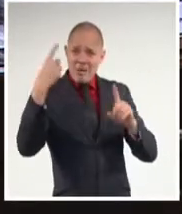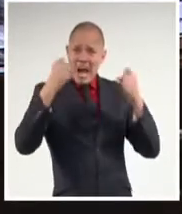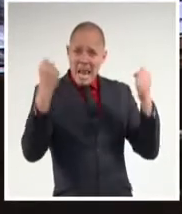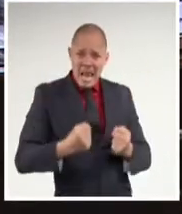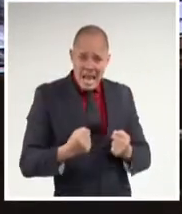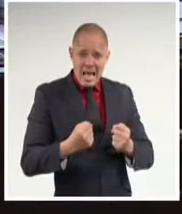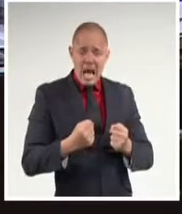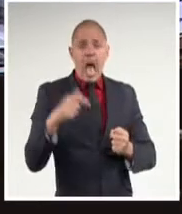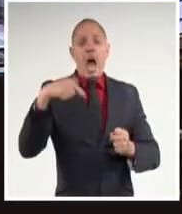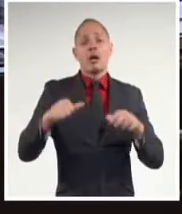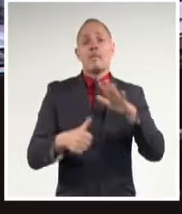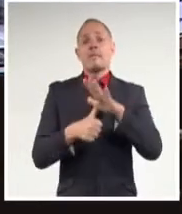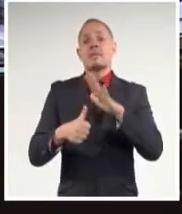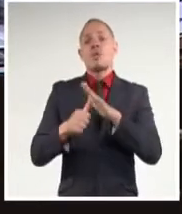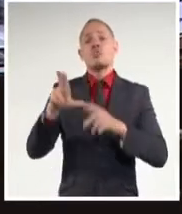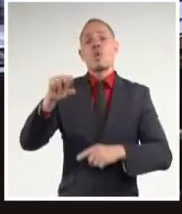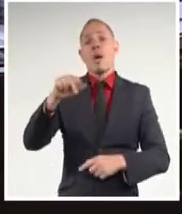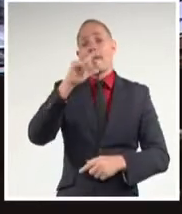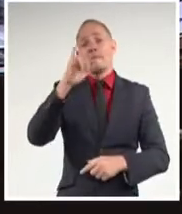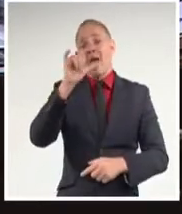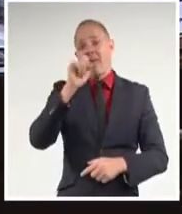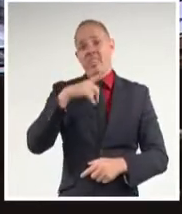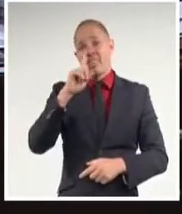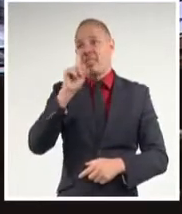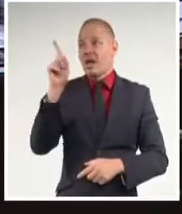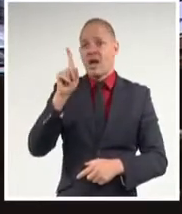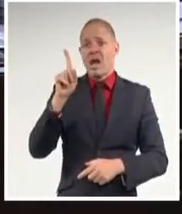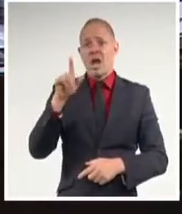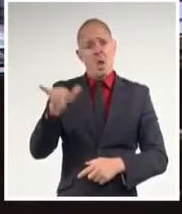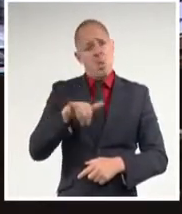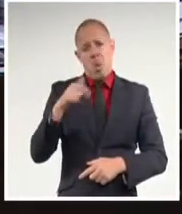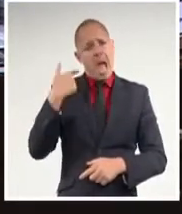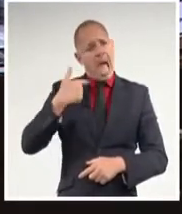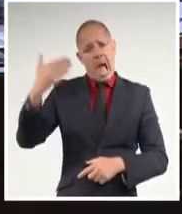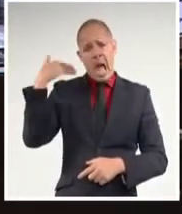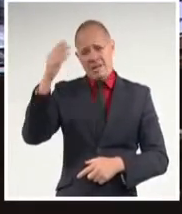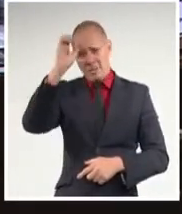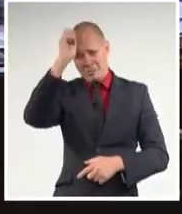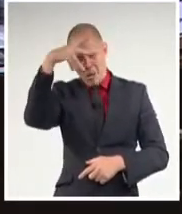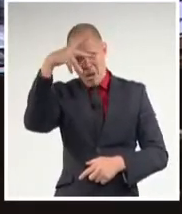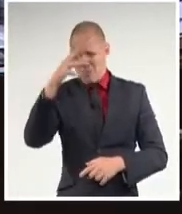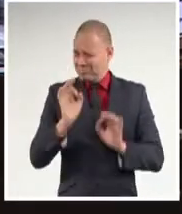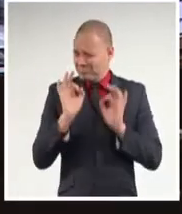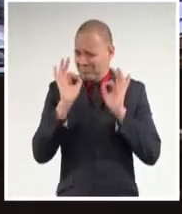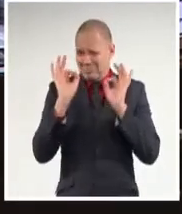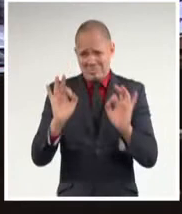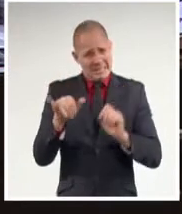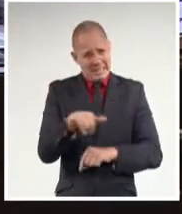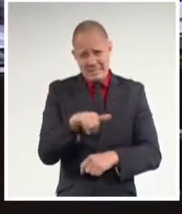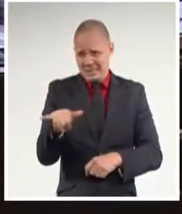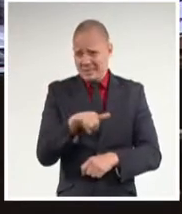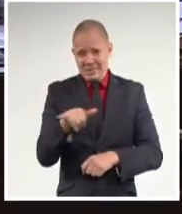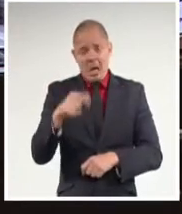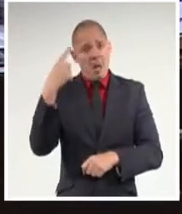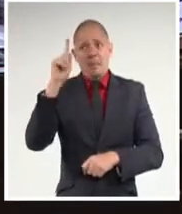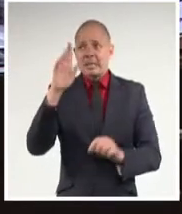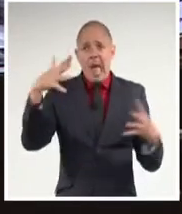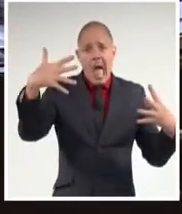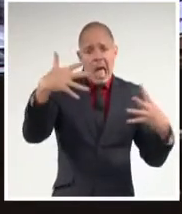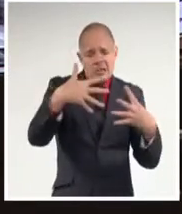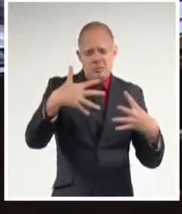administración norteamericana que parece que no ha apostado a una relación civilizada con Cuba, a un regreso